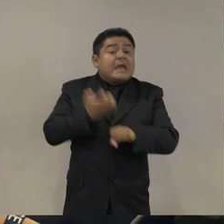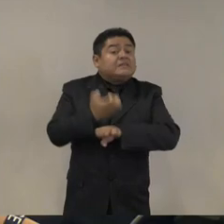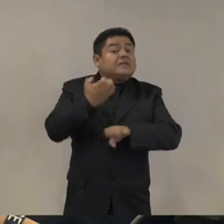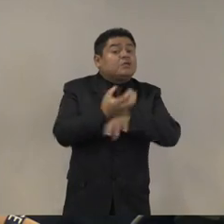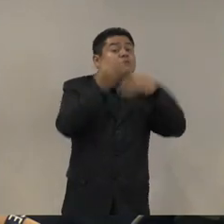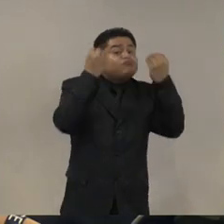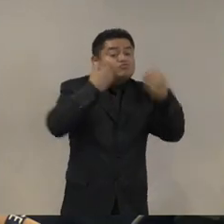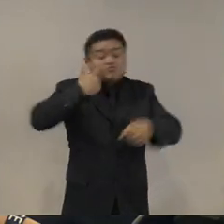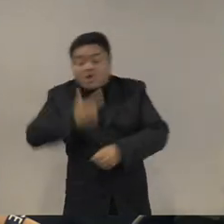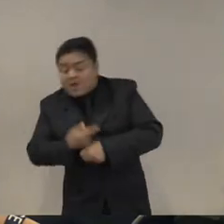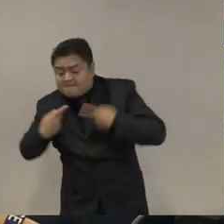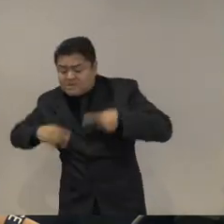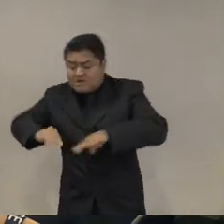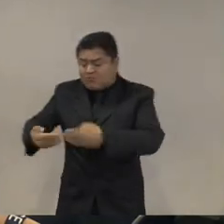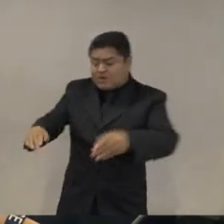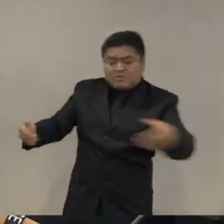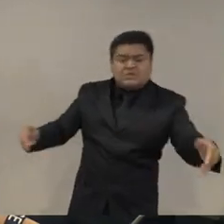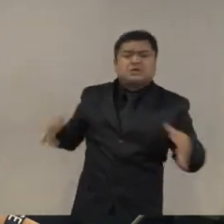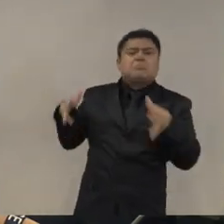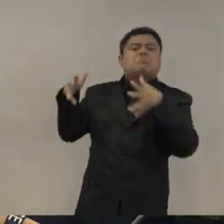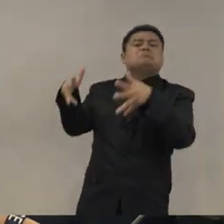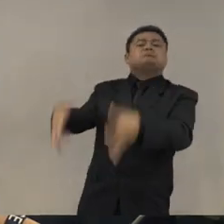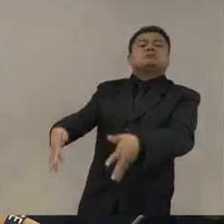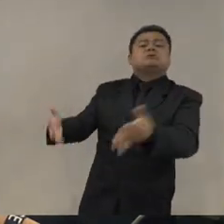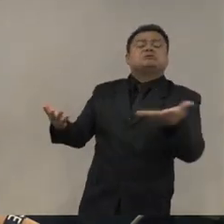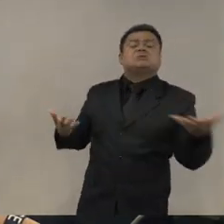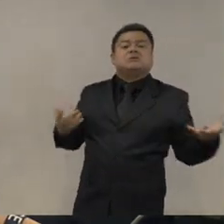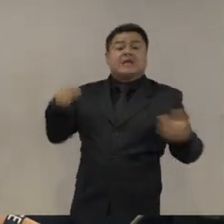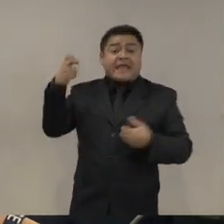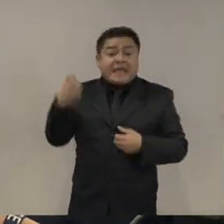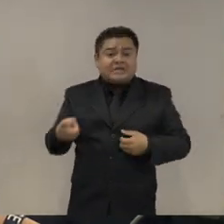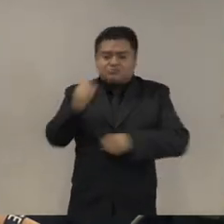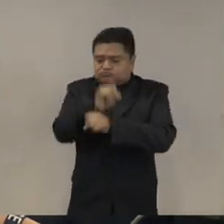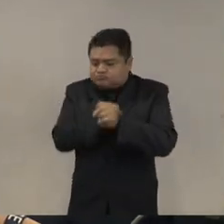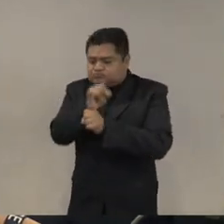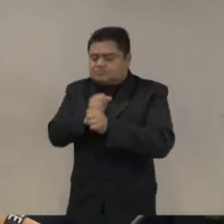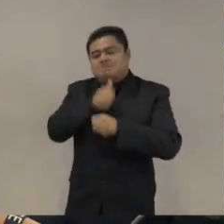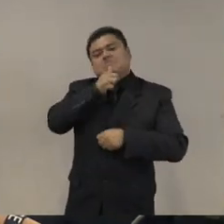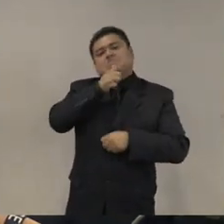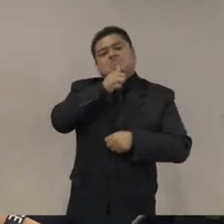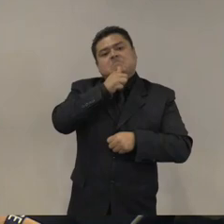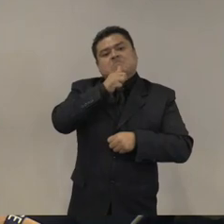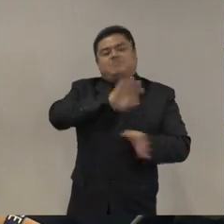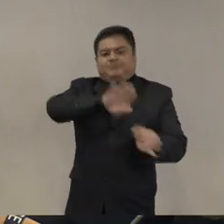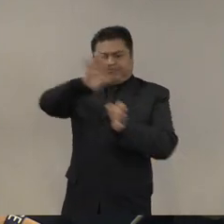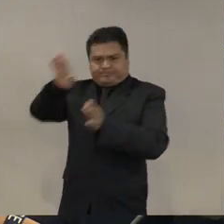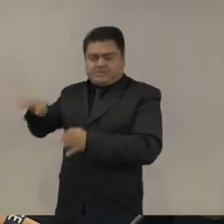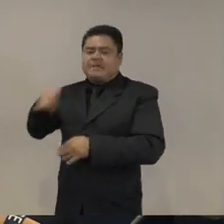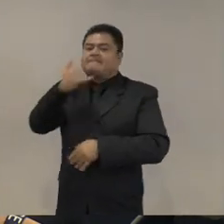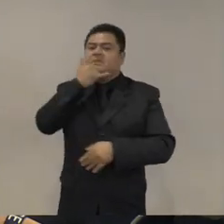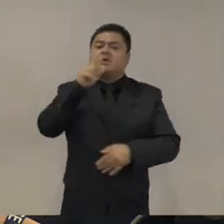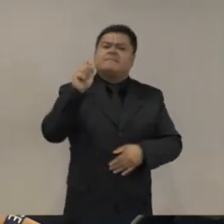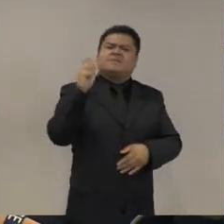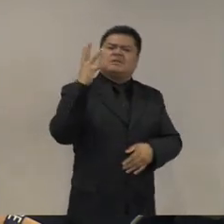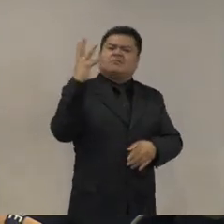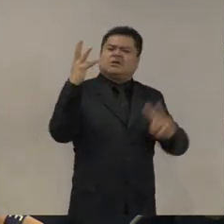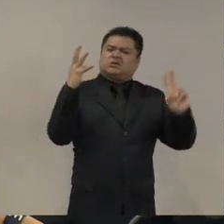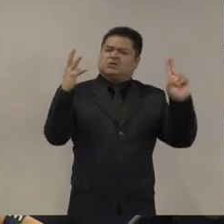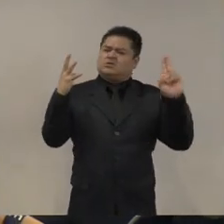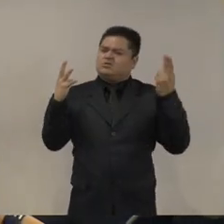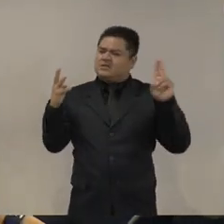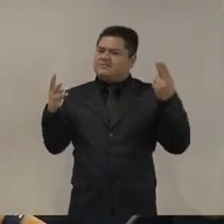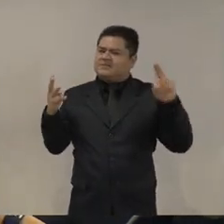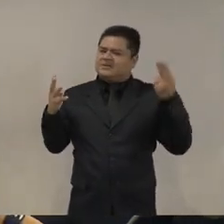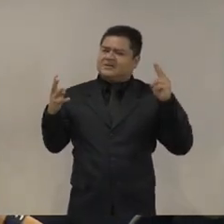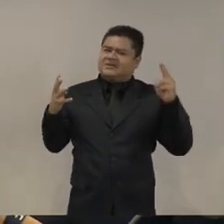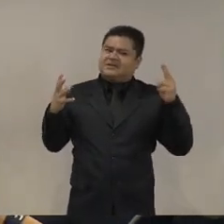Este es el RENAVI. Del 24 de noviembre, perdón, se me fue. Del 24